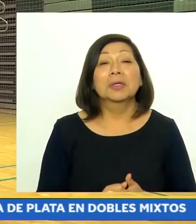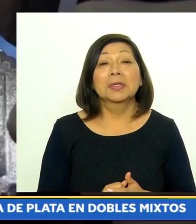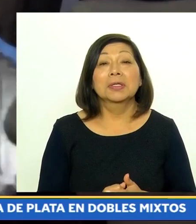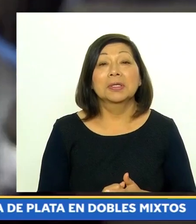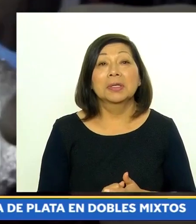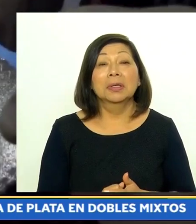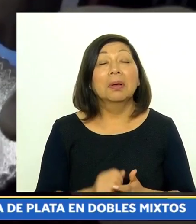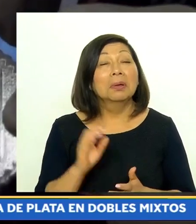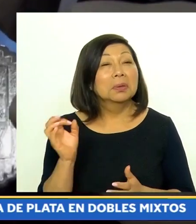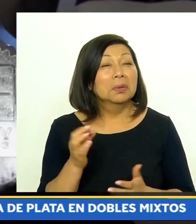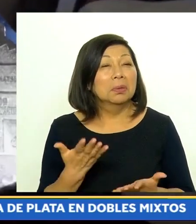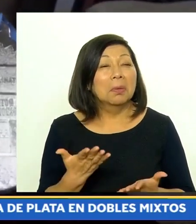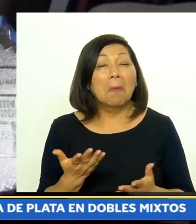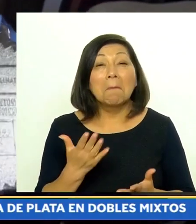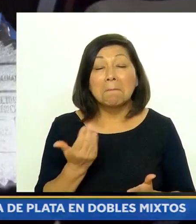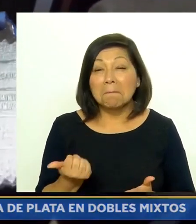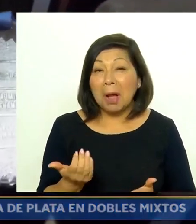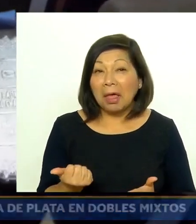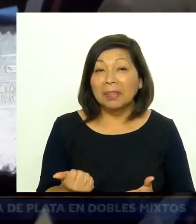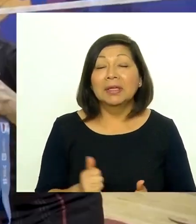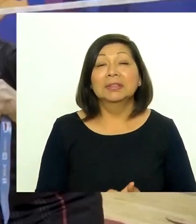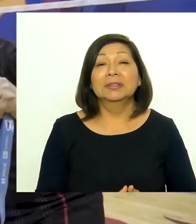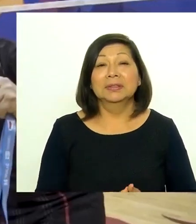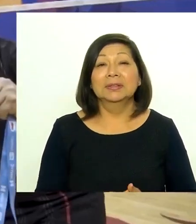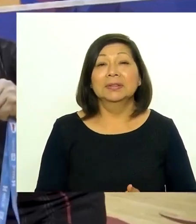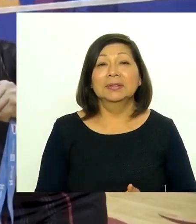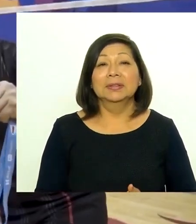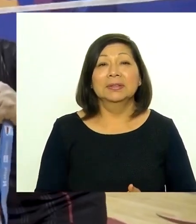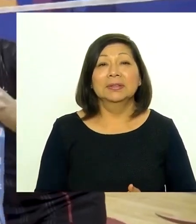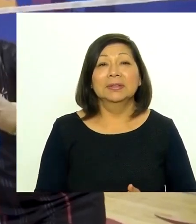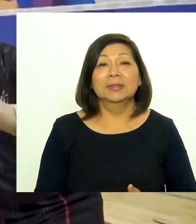de oro en singles y medalla de plata en dobles mixtos.